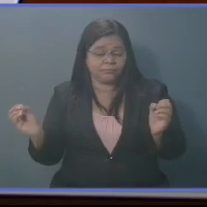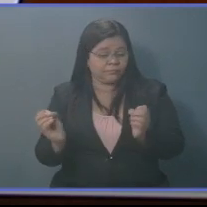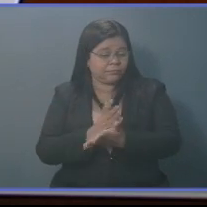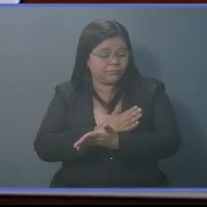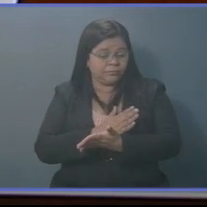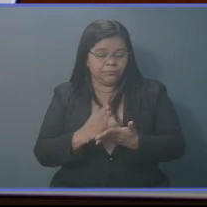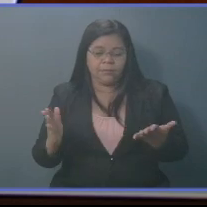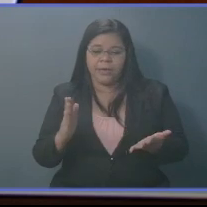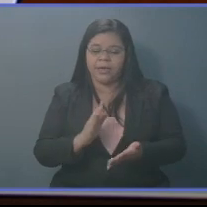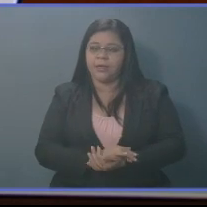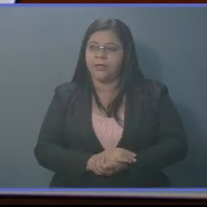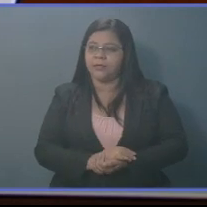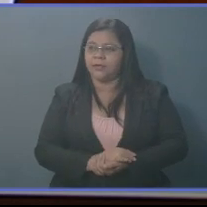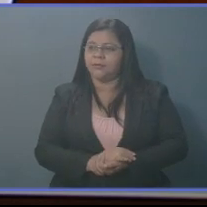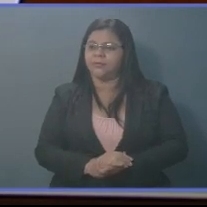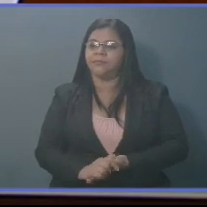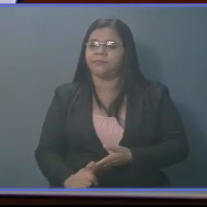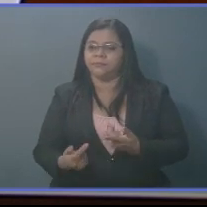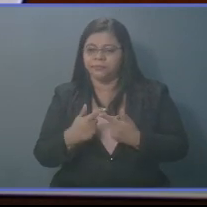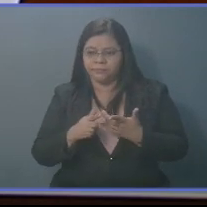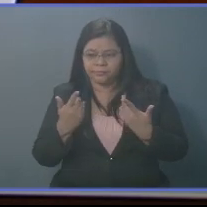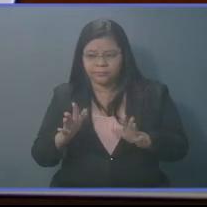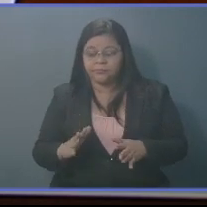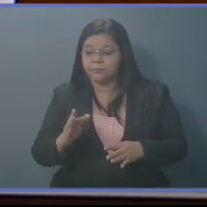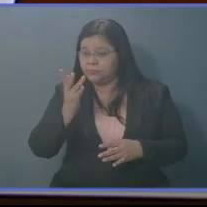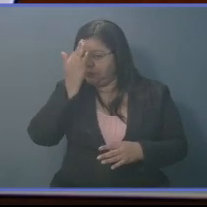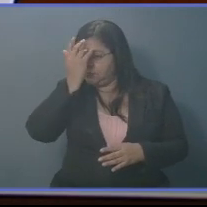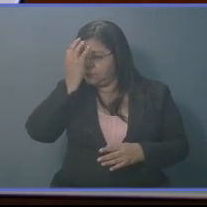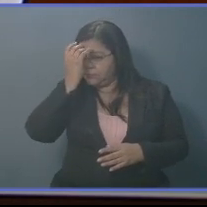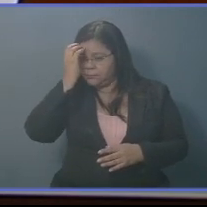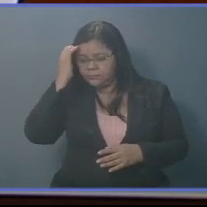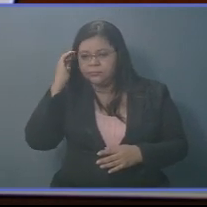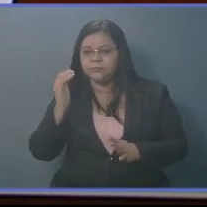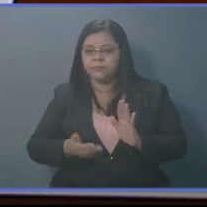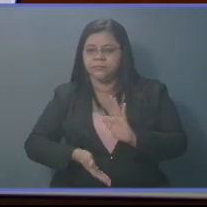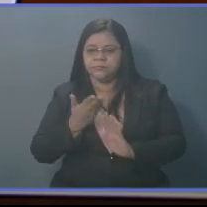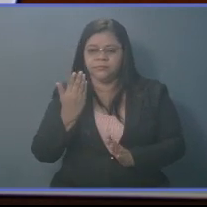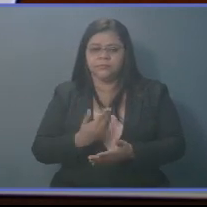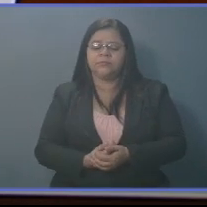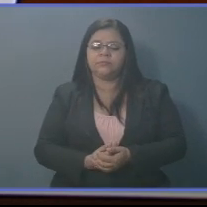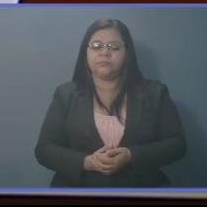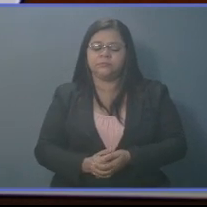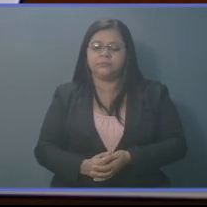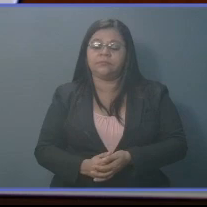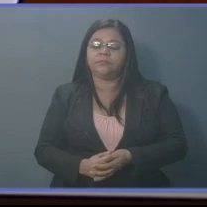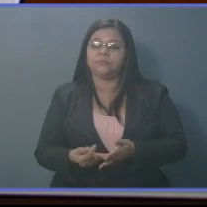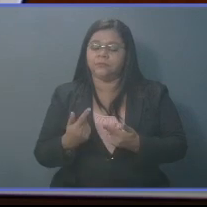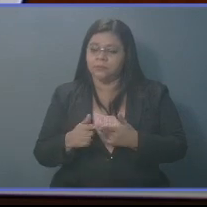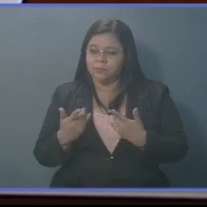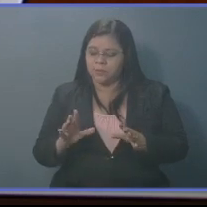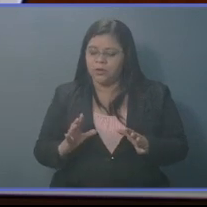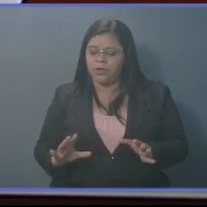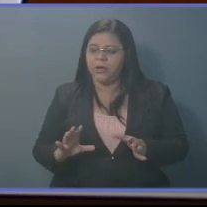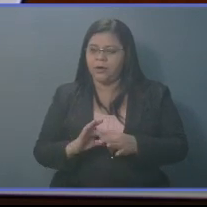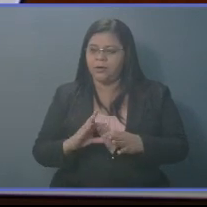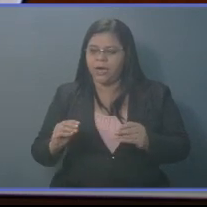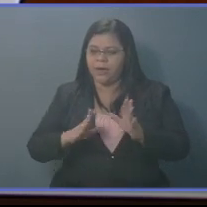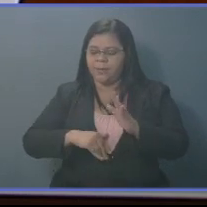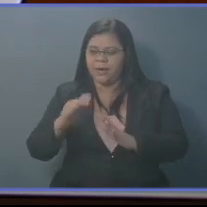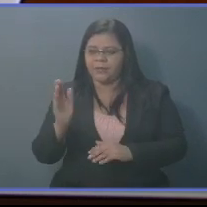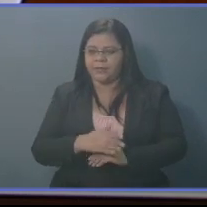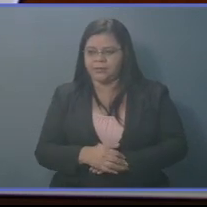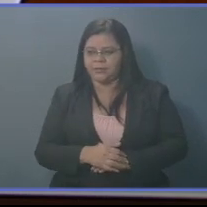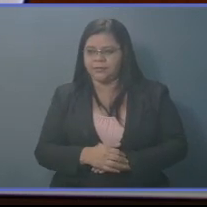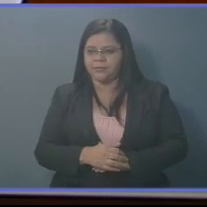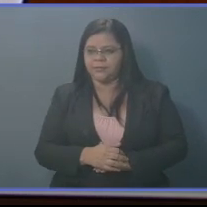de cuarentena. Y si es cierto que le preocupa la salud de las y los salvadoreños y le peligro de muerte, pues